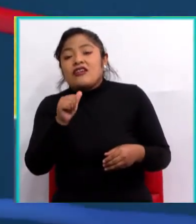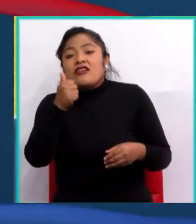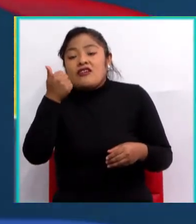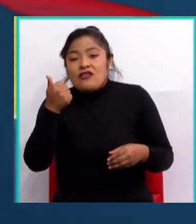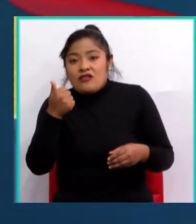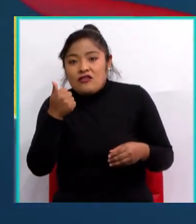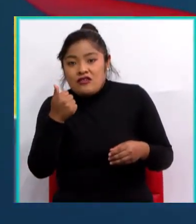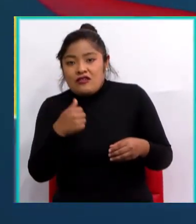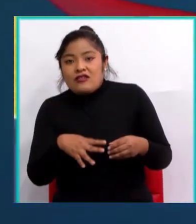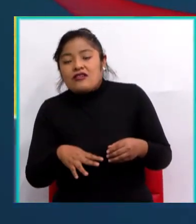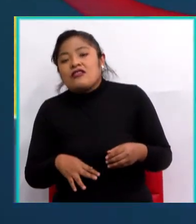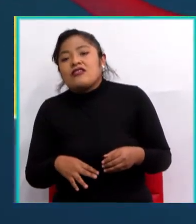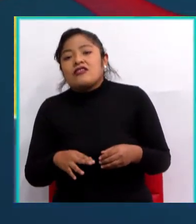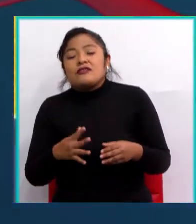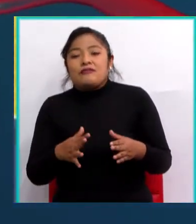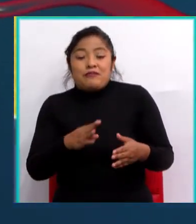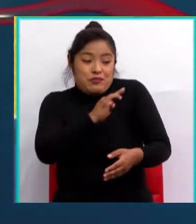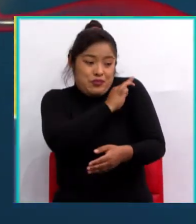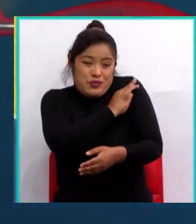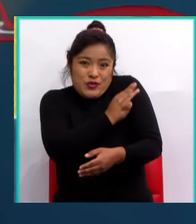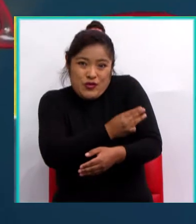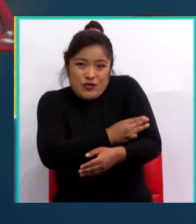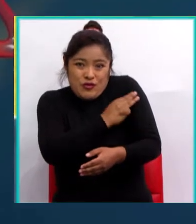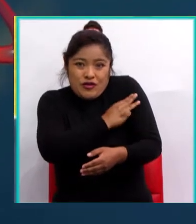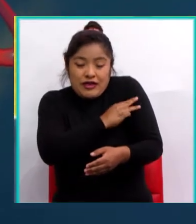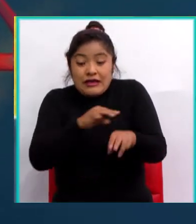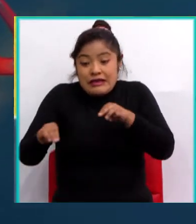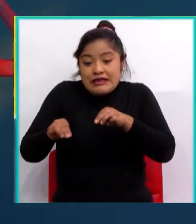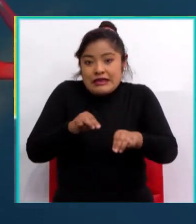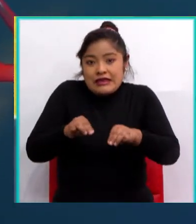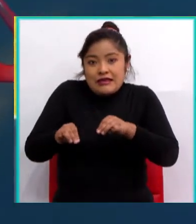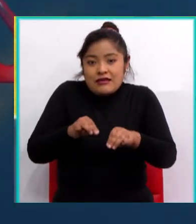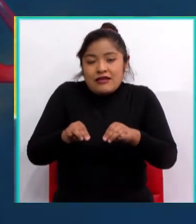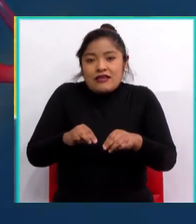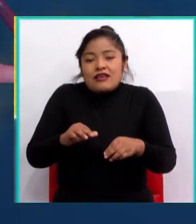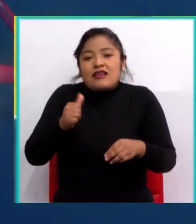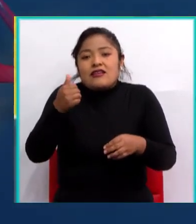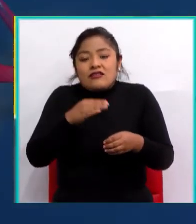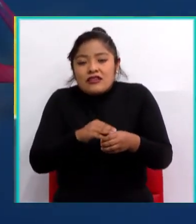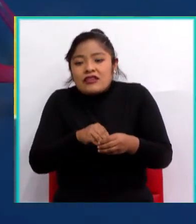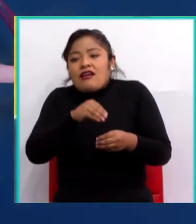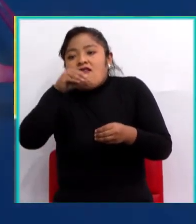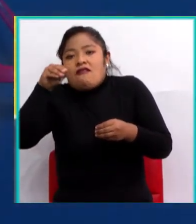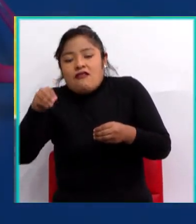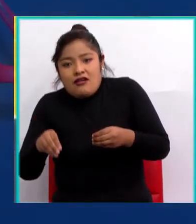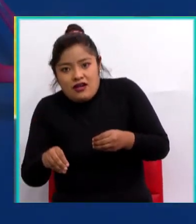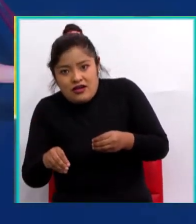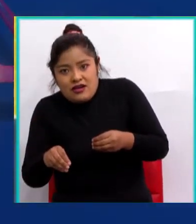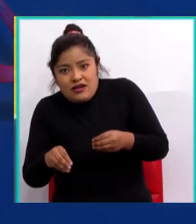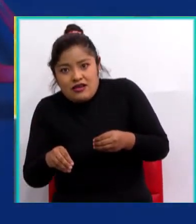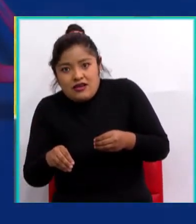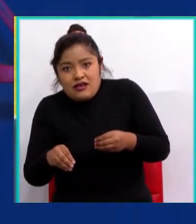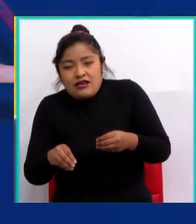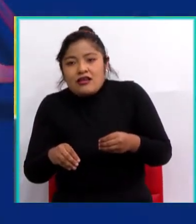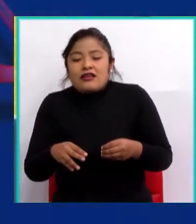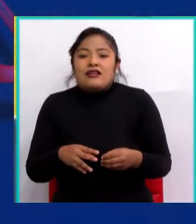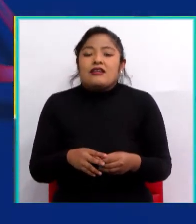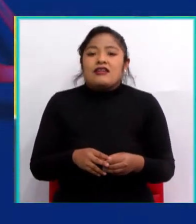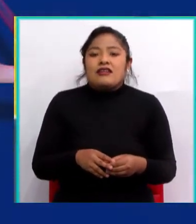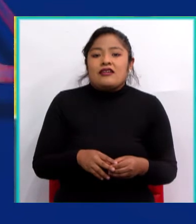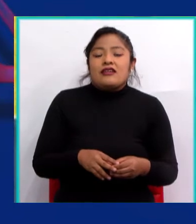con fibras musculares y elásticas y la externa con fibras conjuntivas.